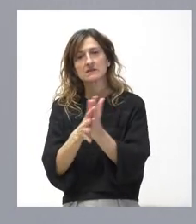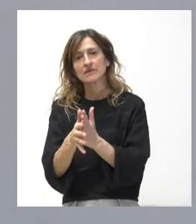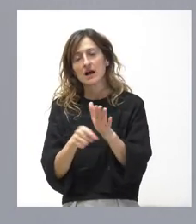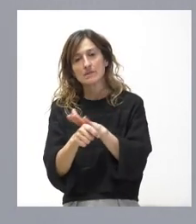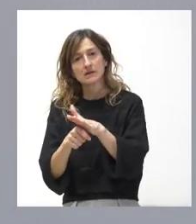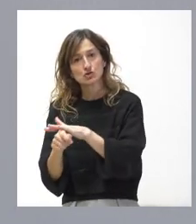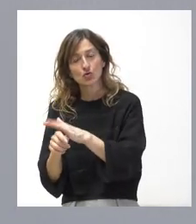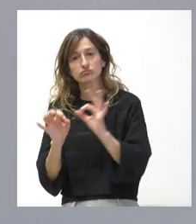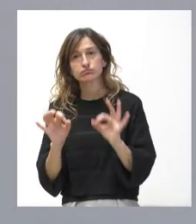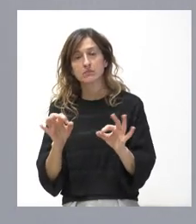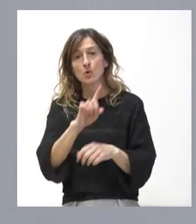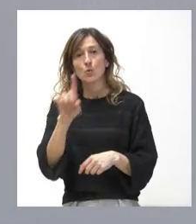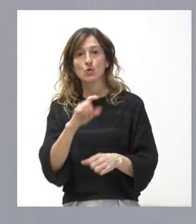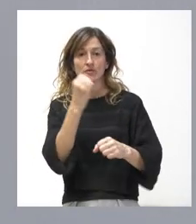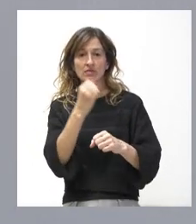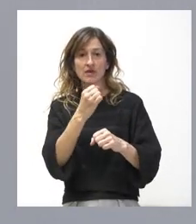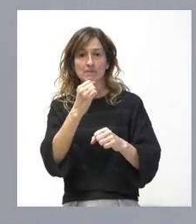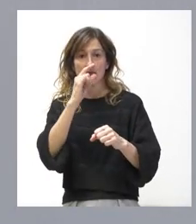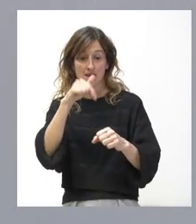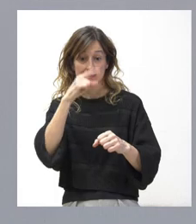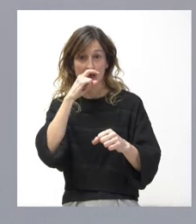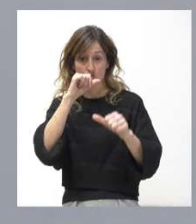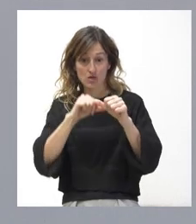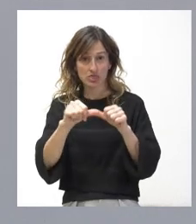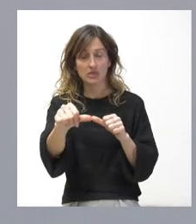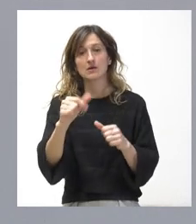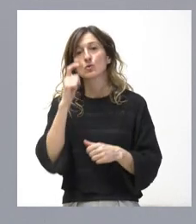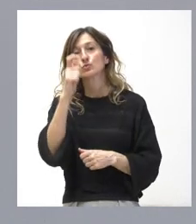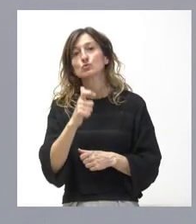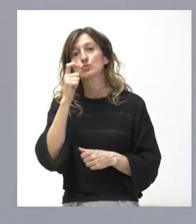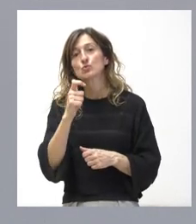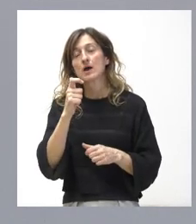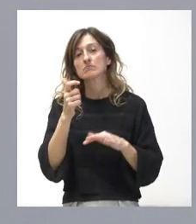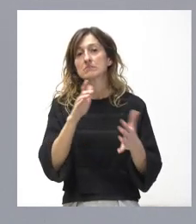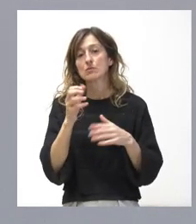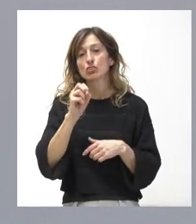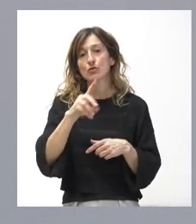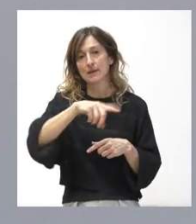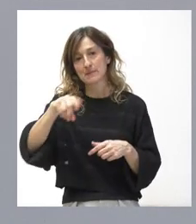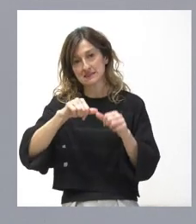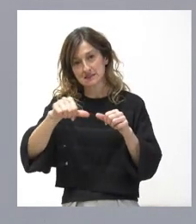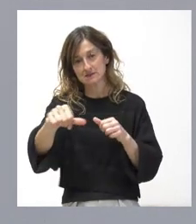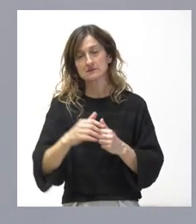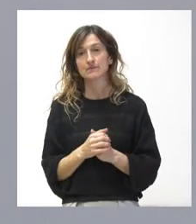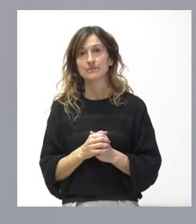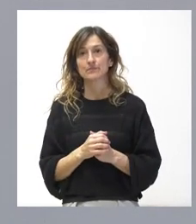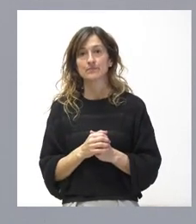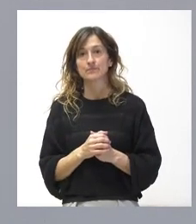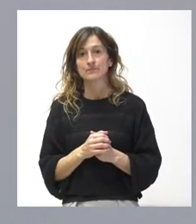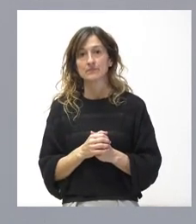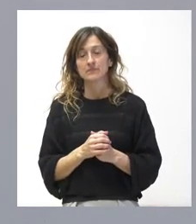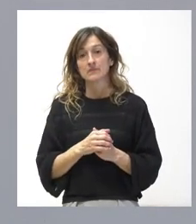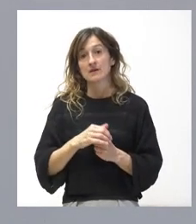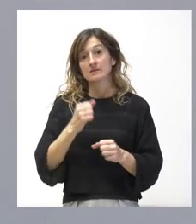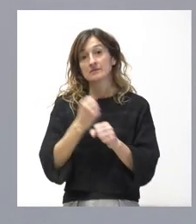se va a realizar a partir del 1 de diciembre del año 2024 durante una duración de los próximos 12 meses. Trabajar contra la zoonosis es